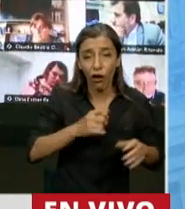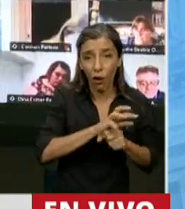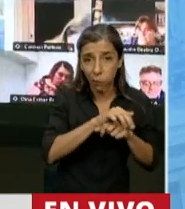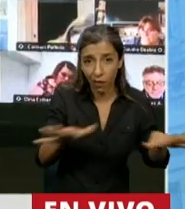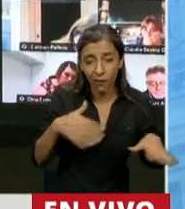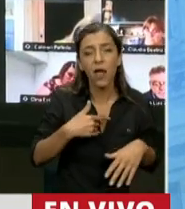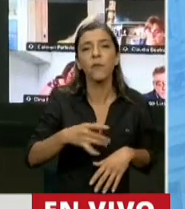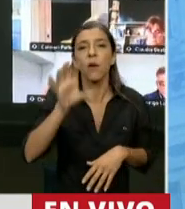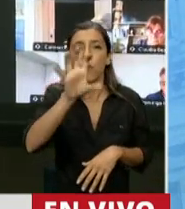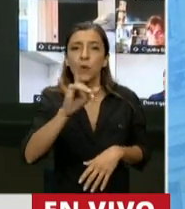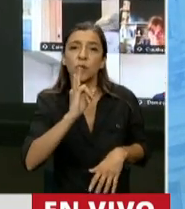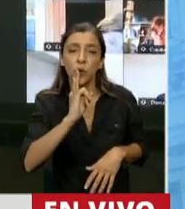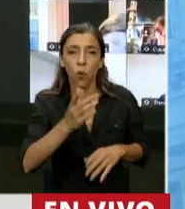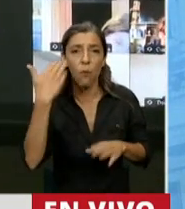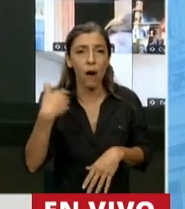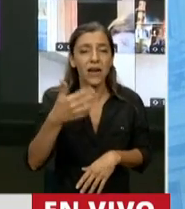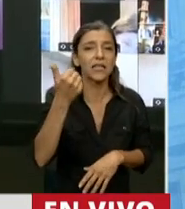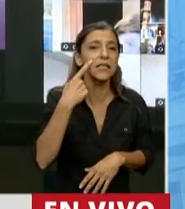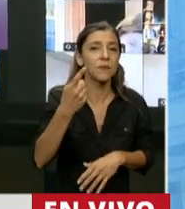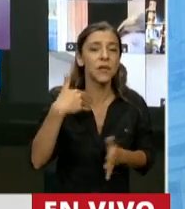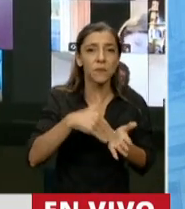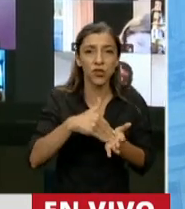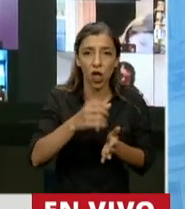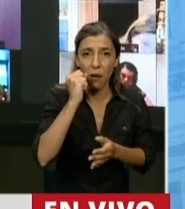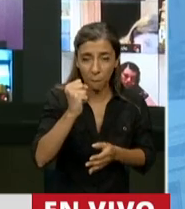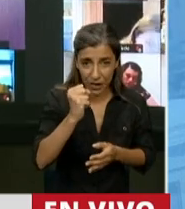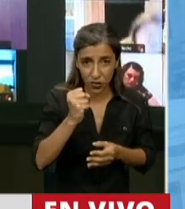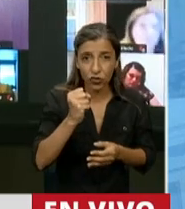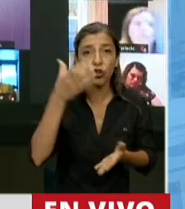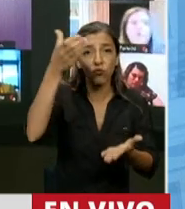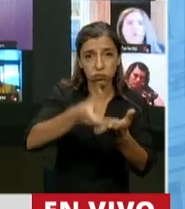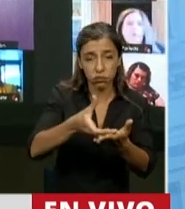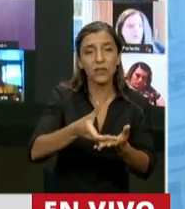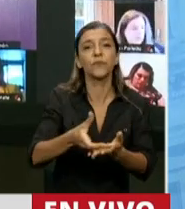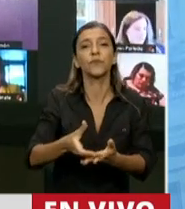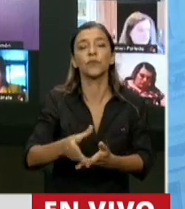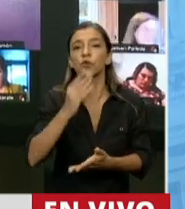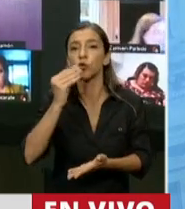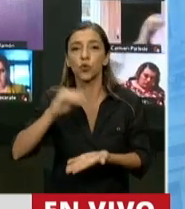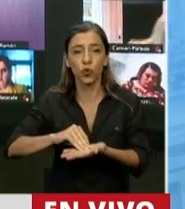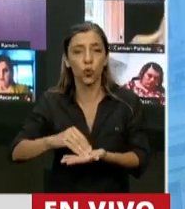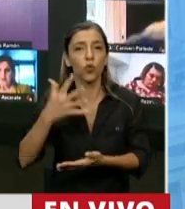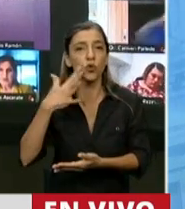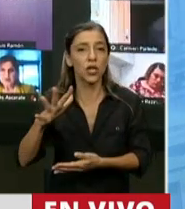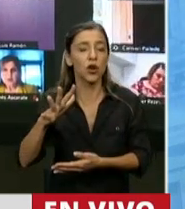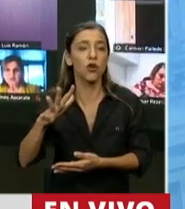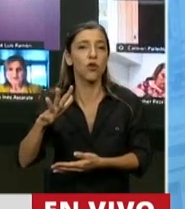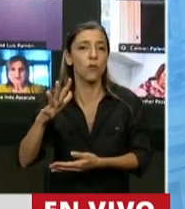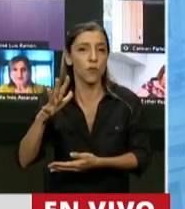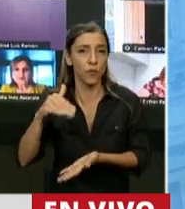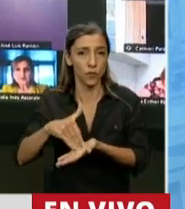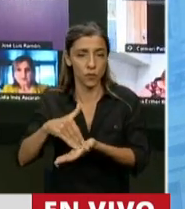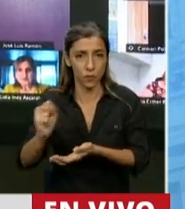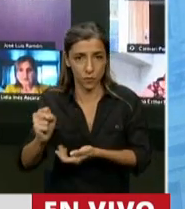Tucumán recibía 6.000 millones de pesos, Chubut recibía 5.000 millones de pesos, Neuquén 5